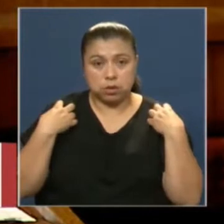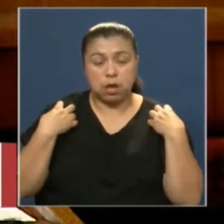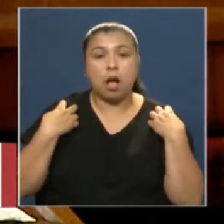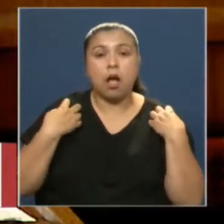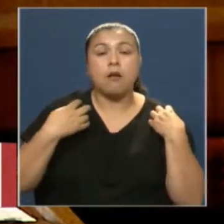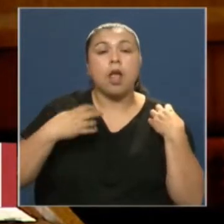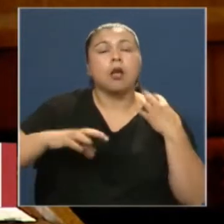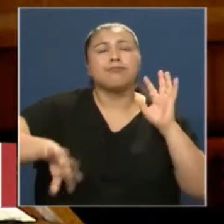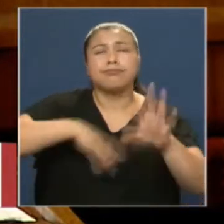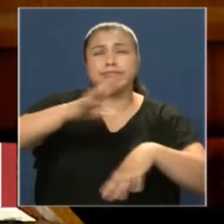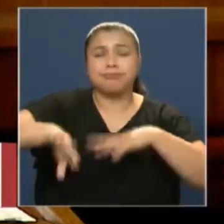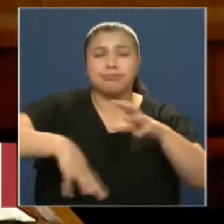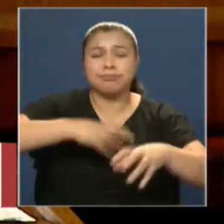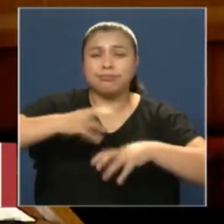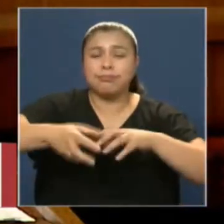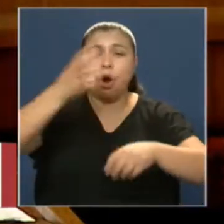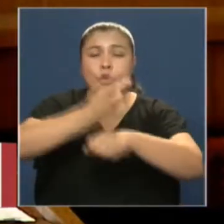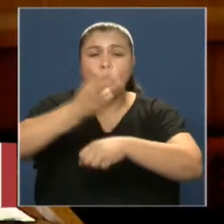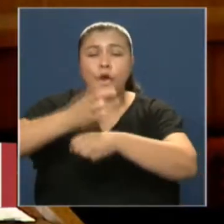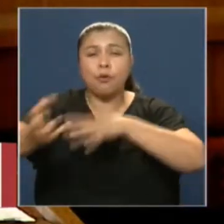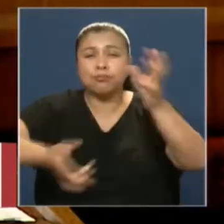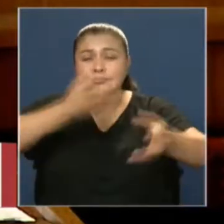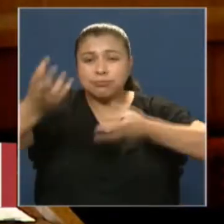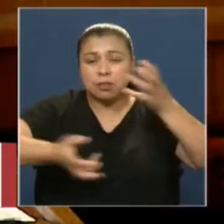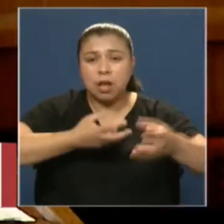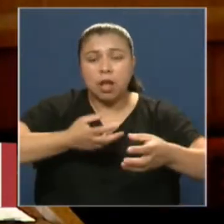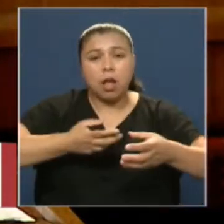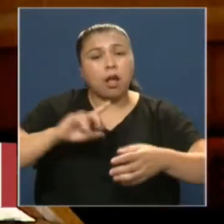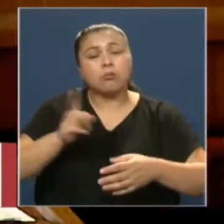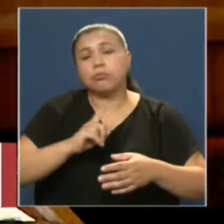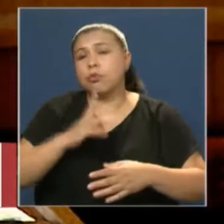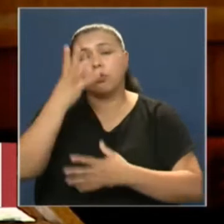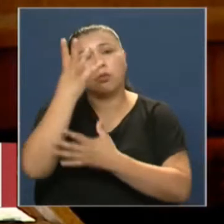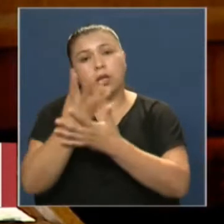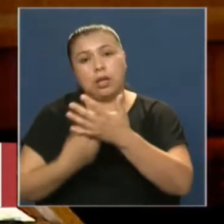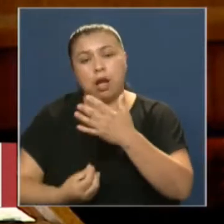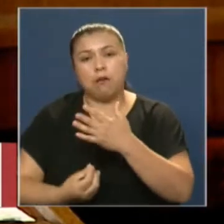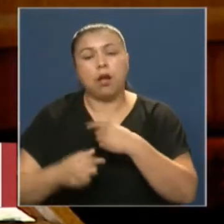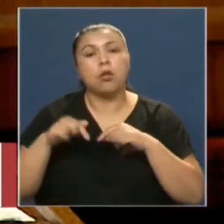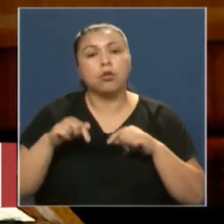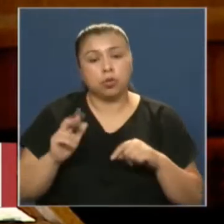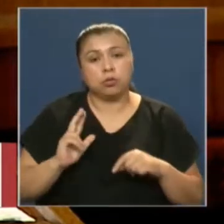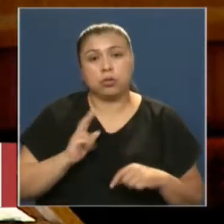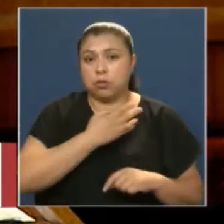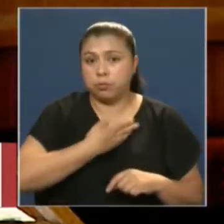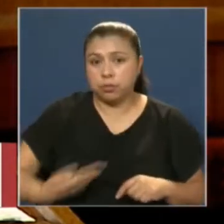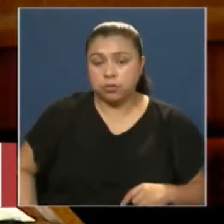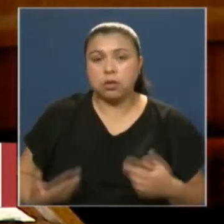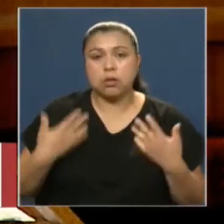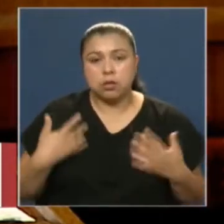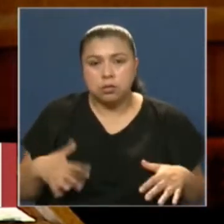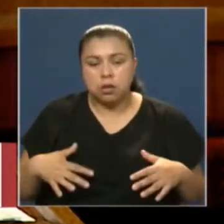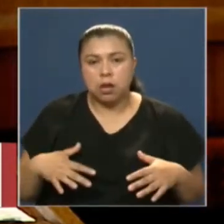destrozos, quemas y atentados vandálicos no se han detenido. Hoy en día, señor Presidente, atendido el hecho de que